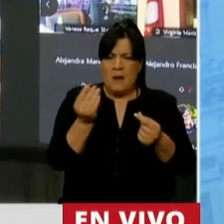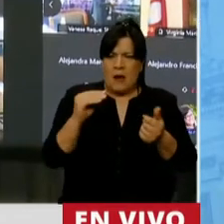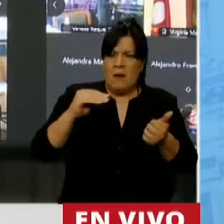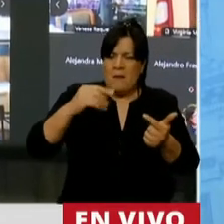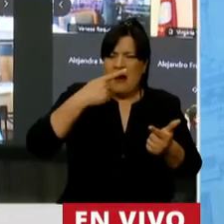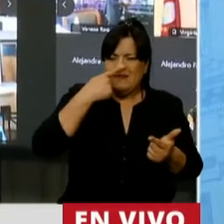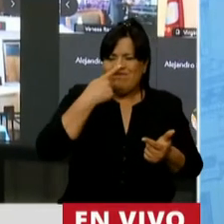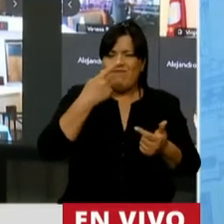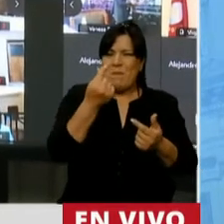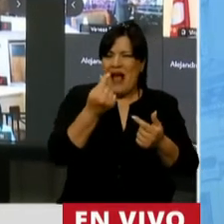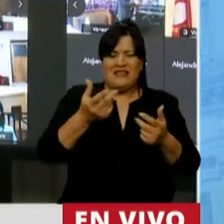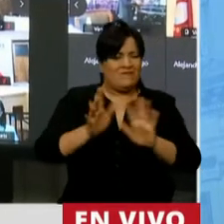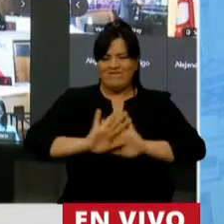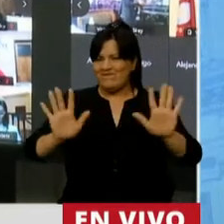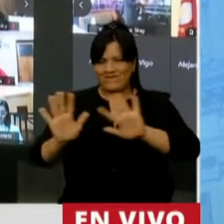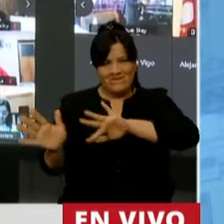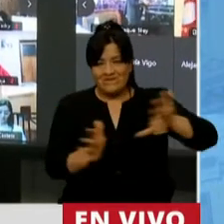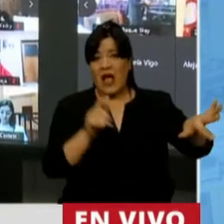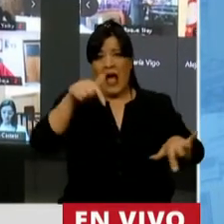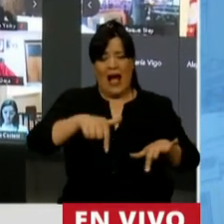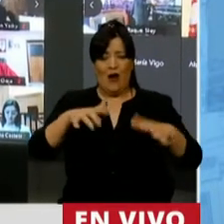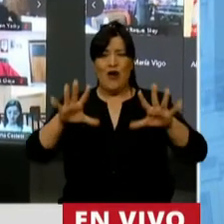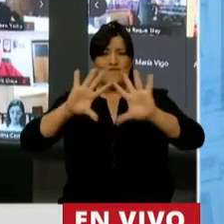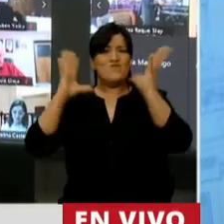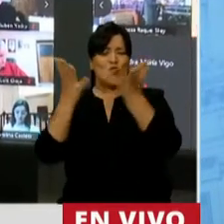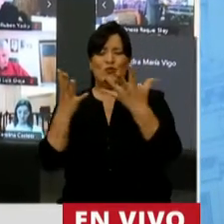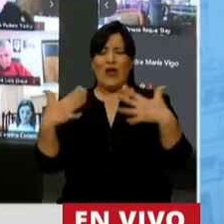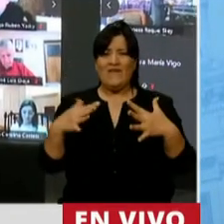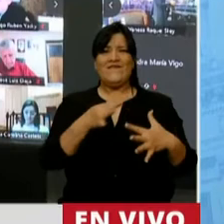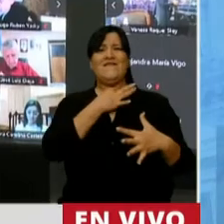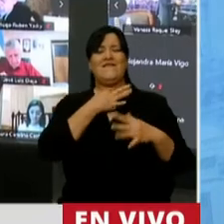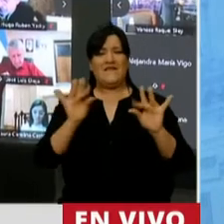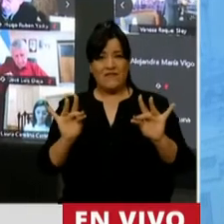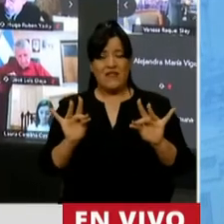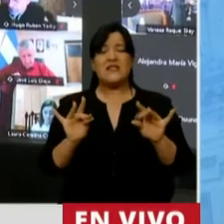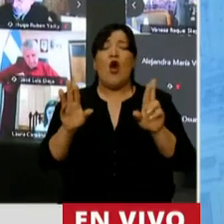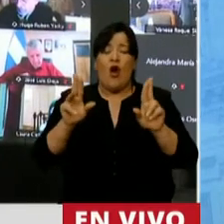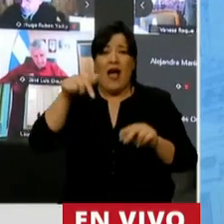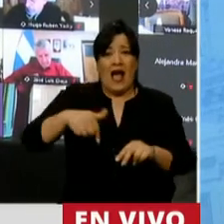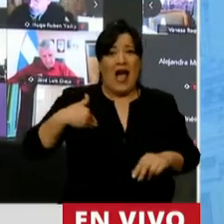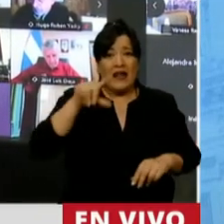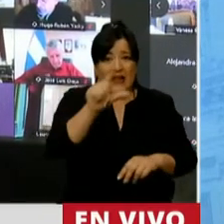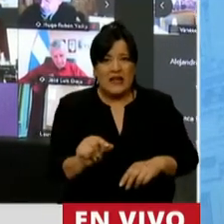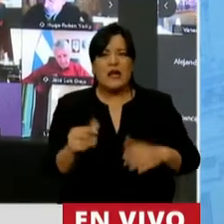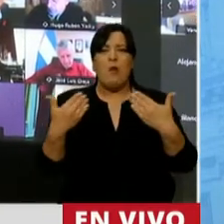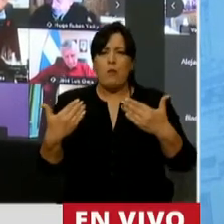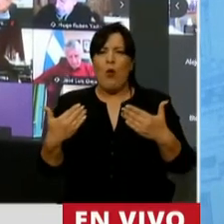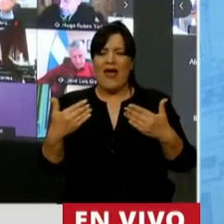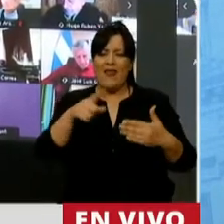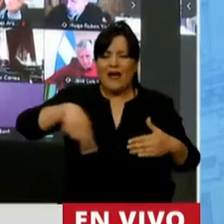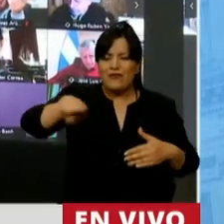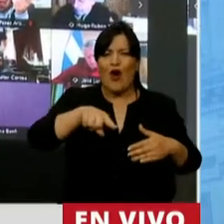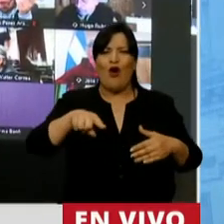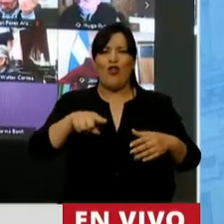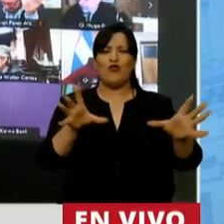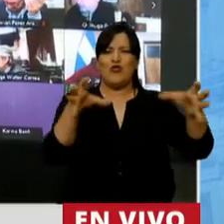muy importante que en un contexto límite como el que vive hoy el mundo, la Argentina pueda generar instancias de entendimiento